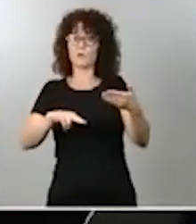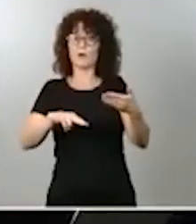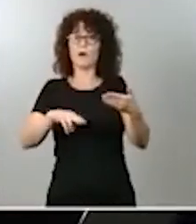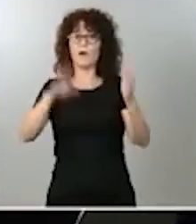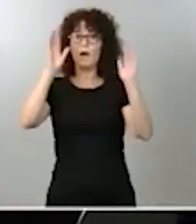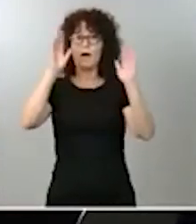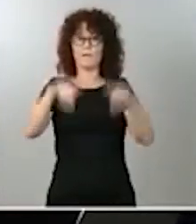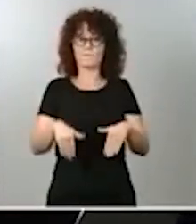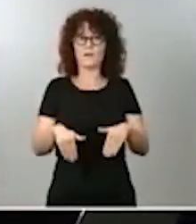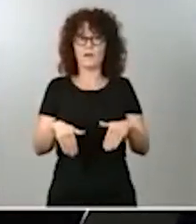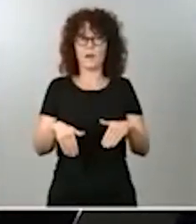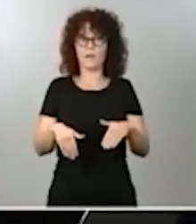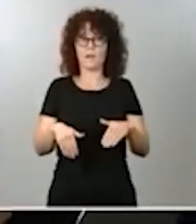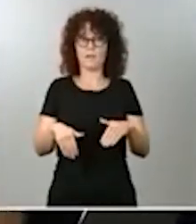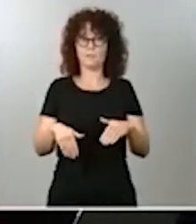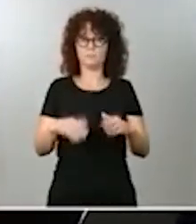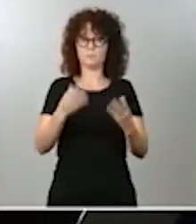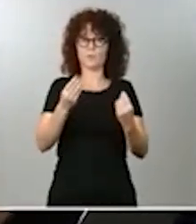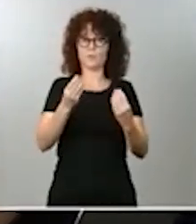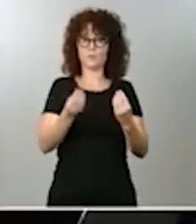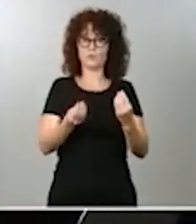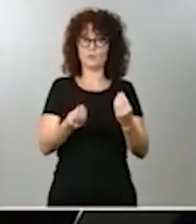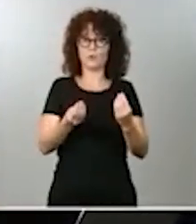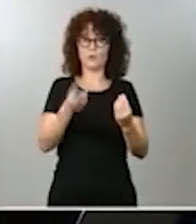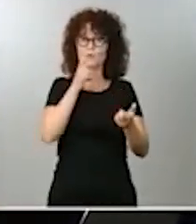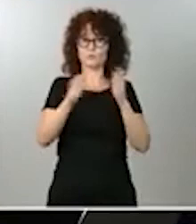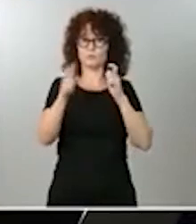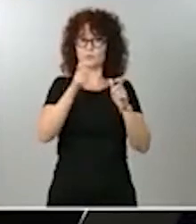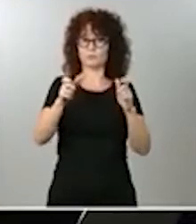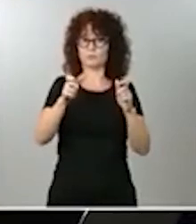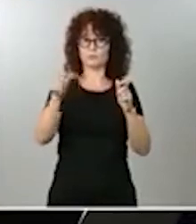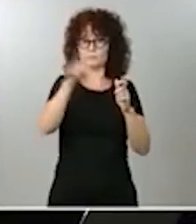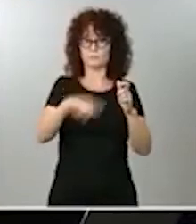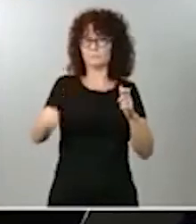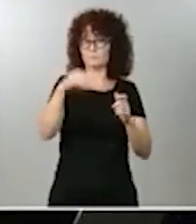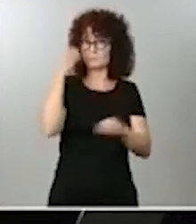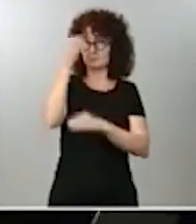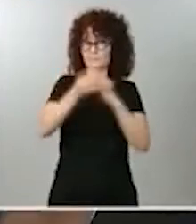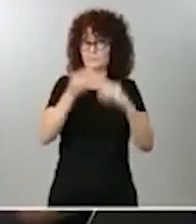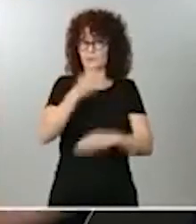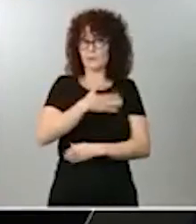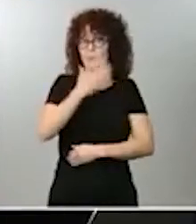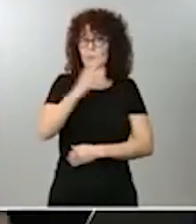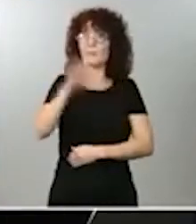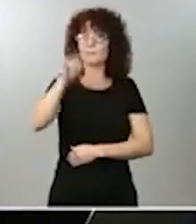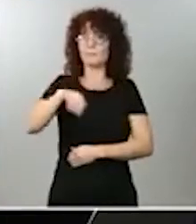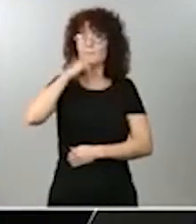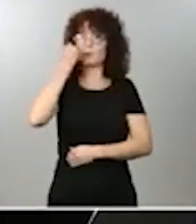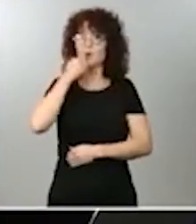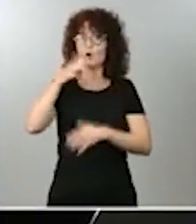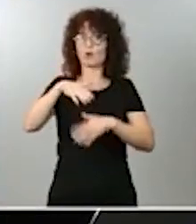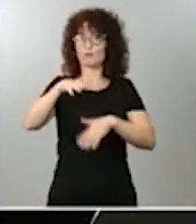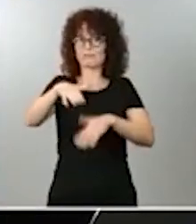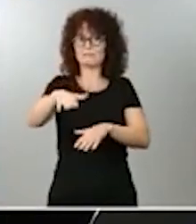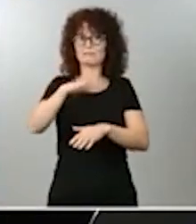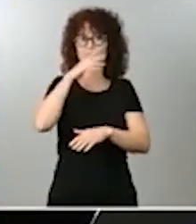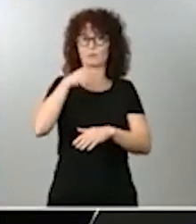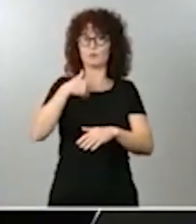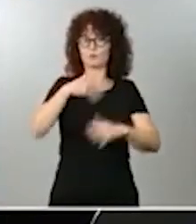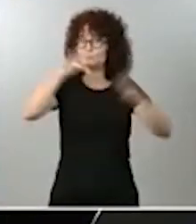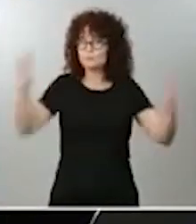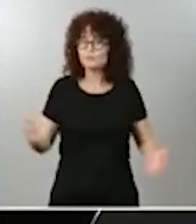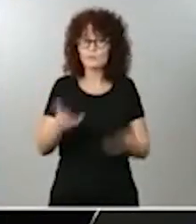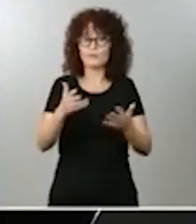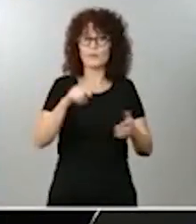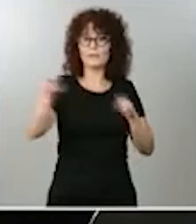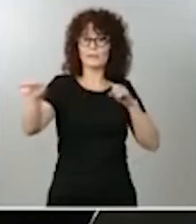si teme que en la calle también pueda haber algún tipo de protestas alentadas por unos o por otros coincidiendo con el pleno.